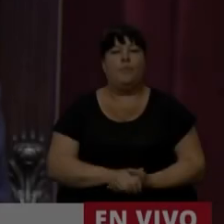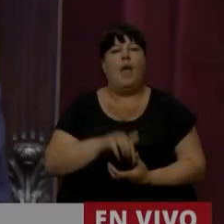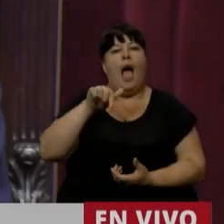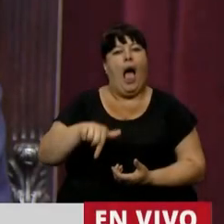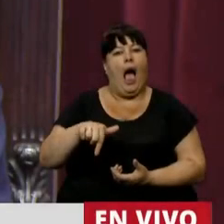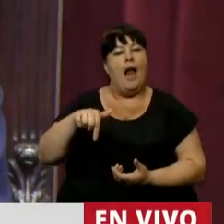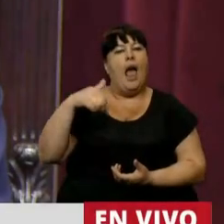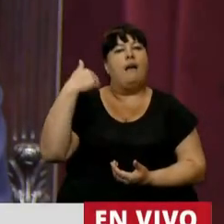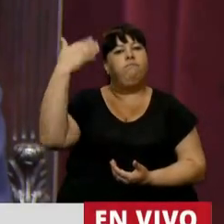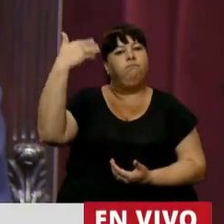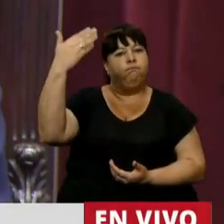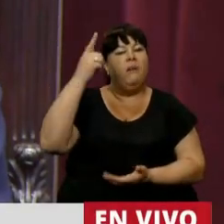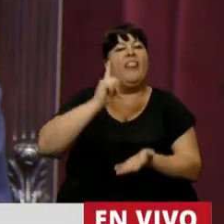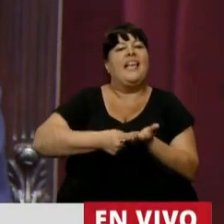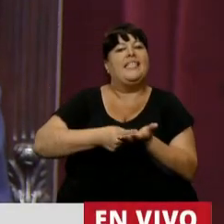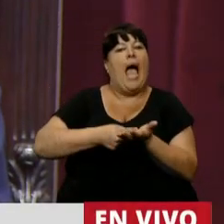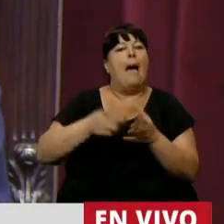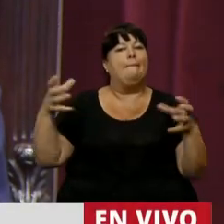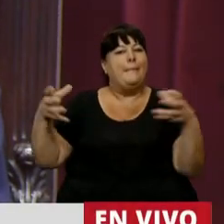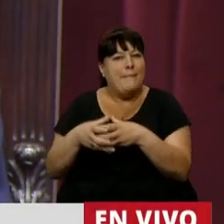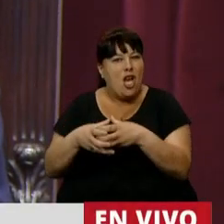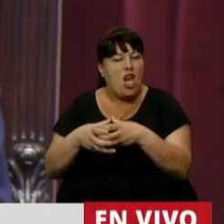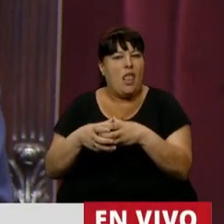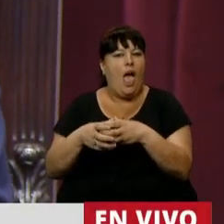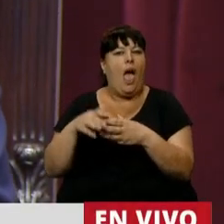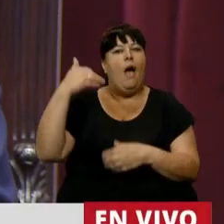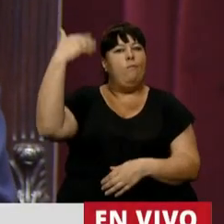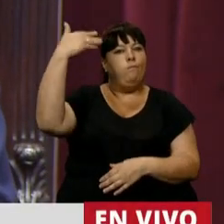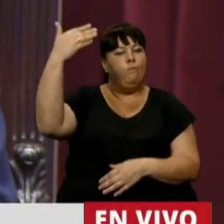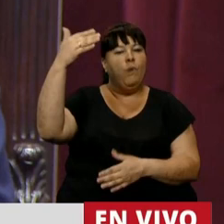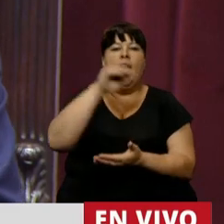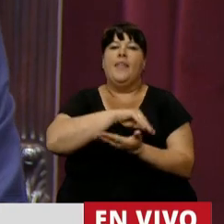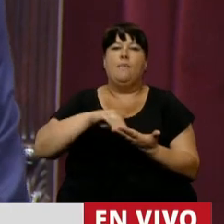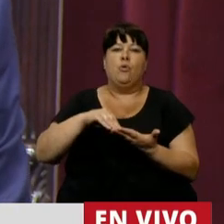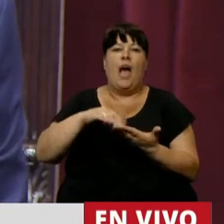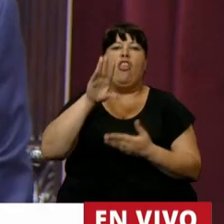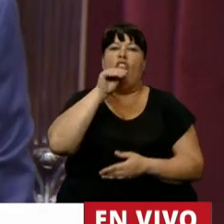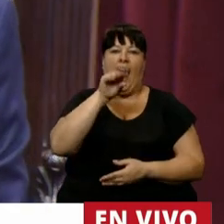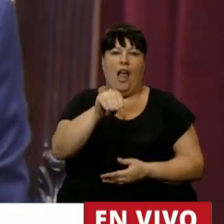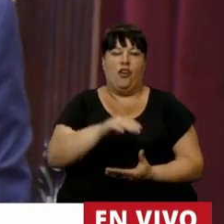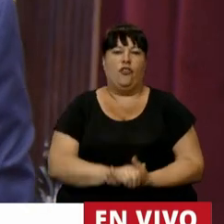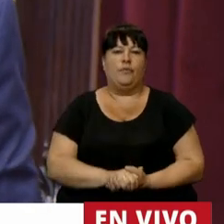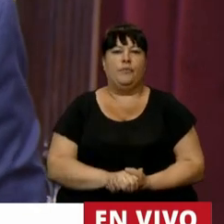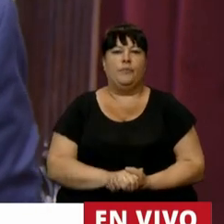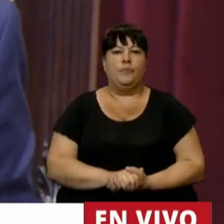Para la presentación de su dictamen de minoría, tiene la palabra el diputado Nicolás del Caño.